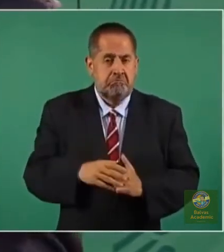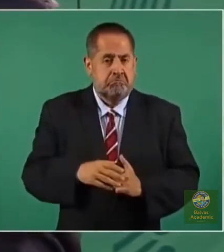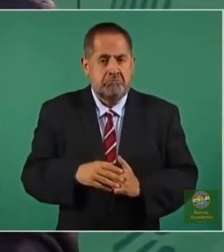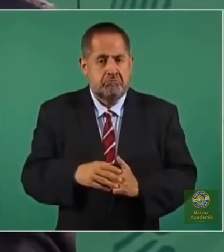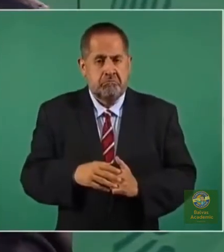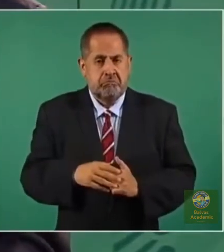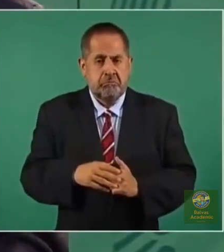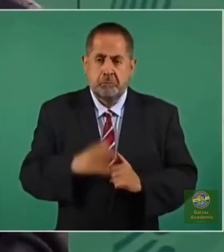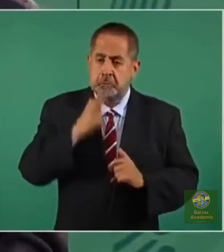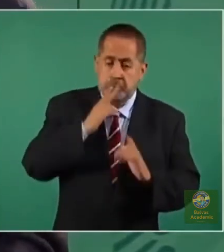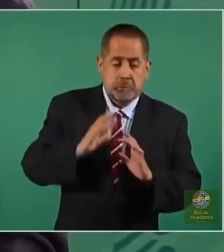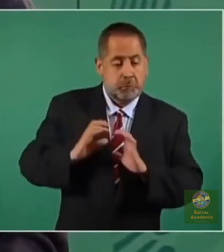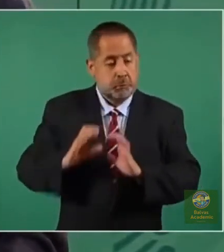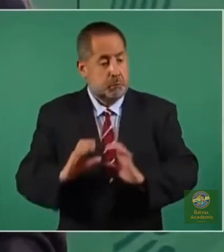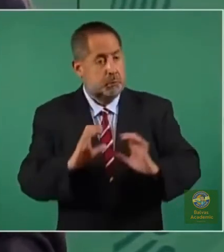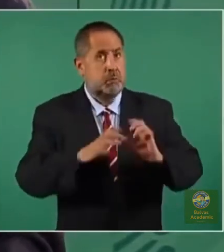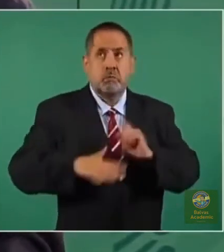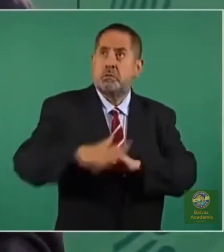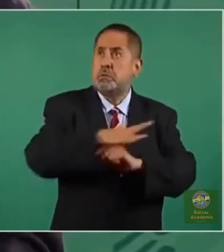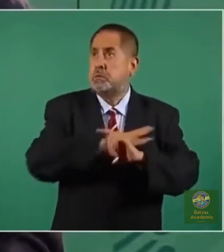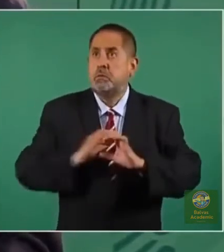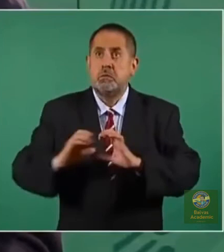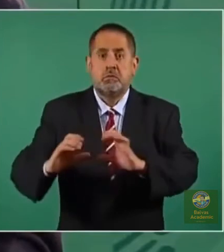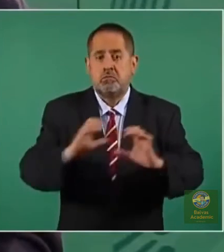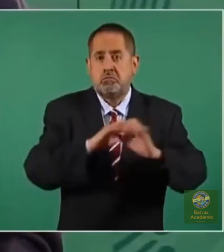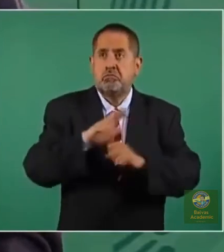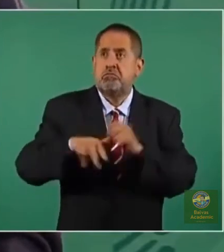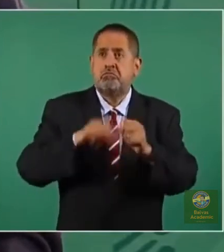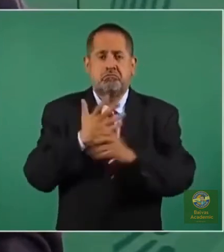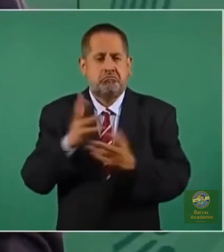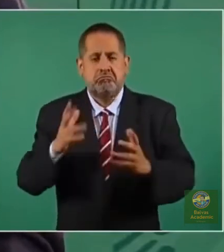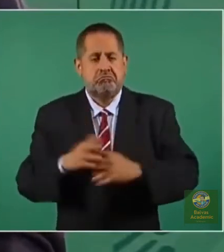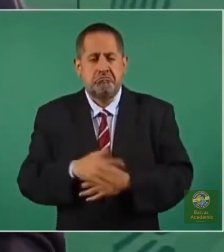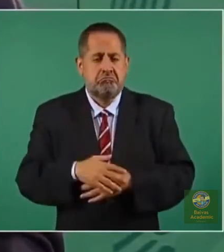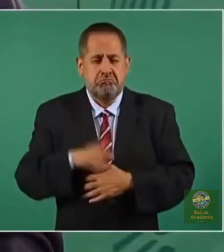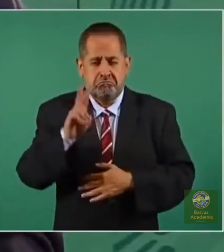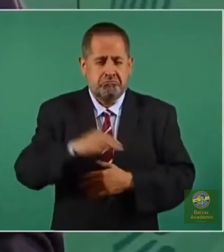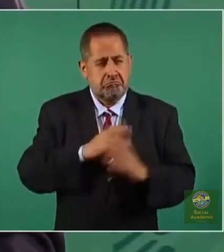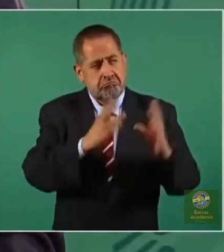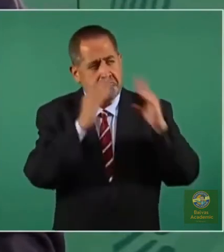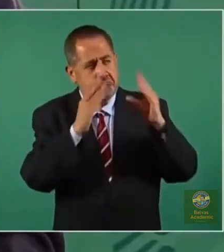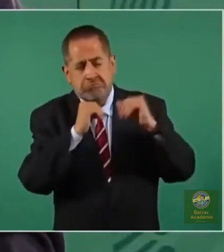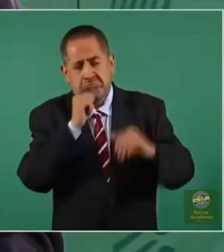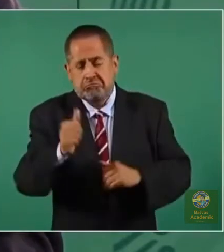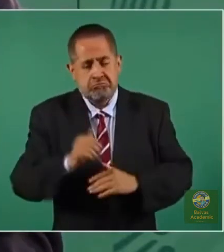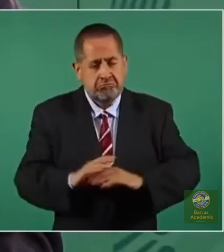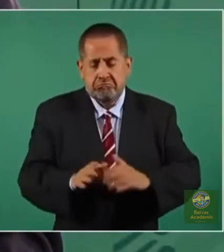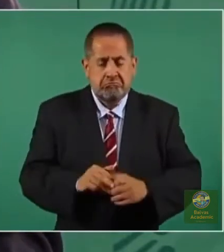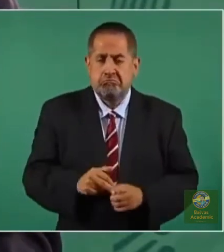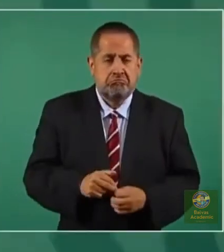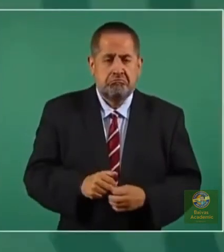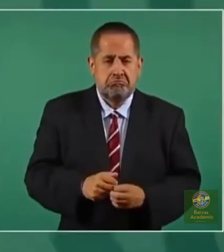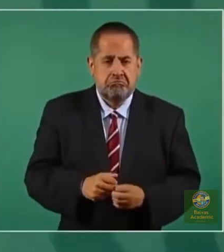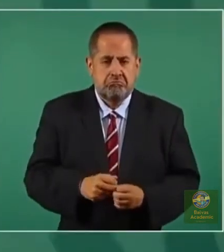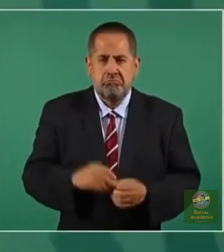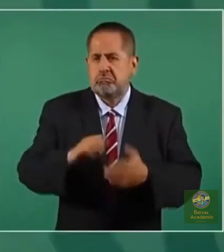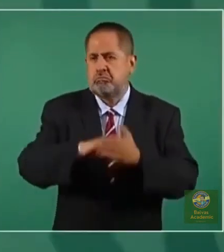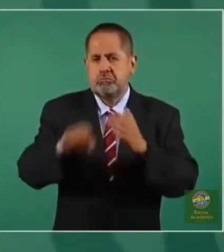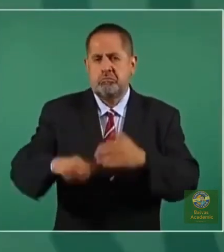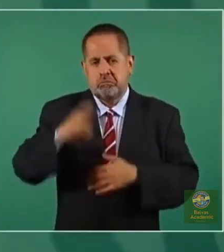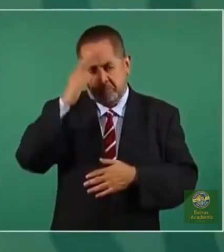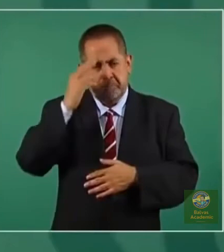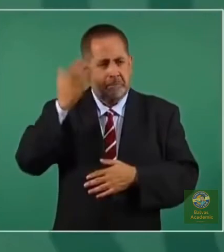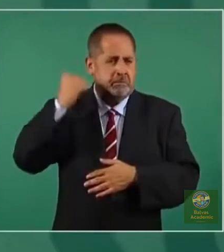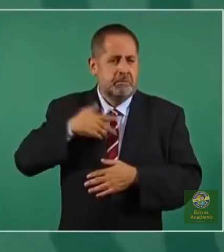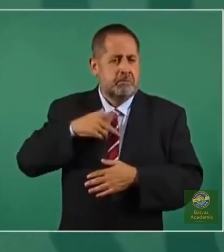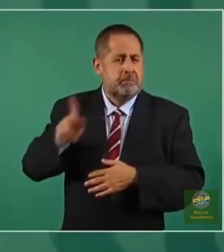dados a cuidar la naturaleza, no nos habían formado así. Por ejemplo, en